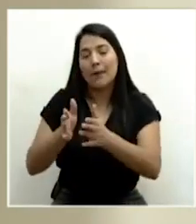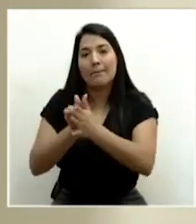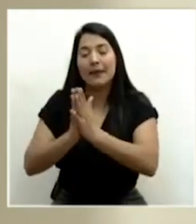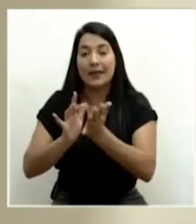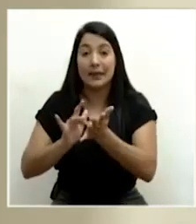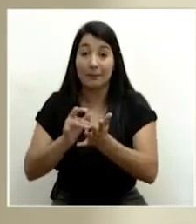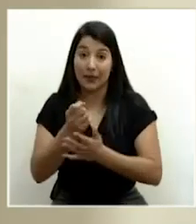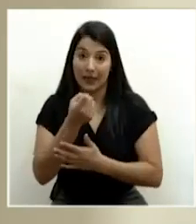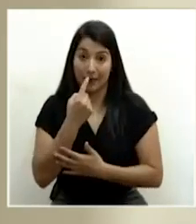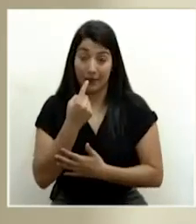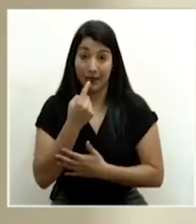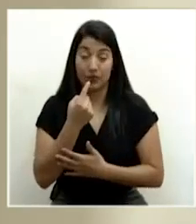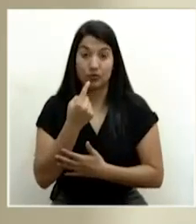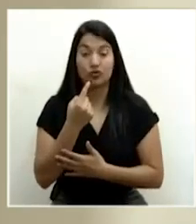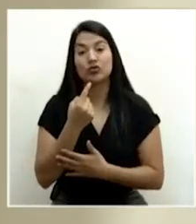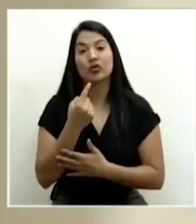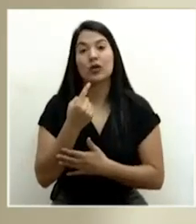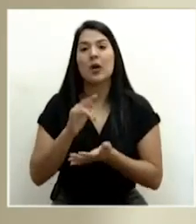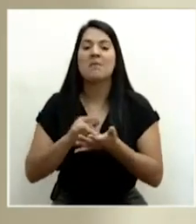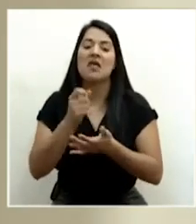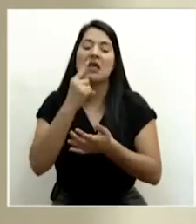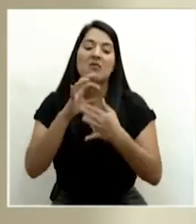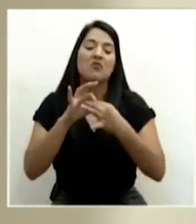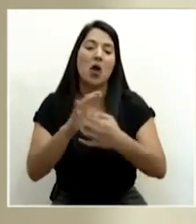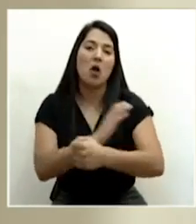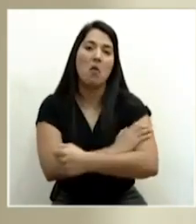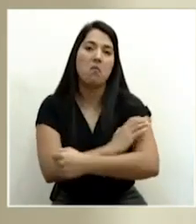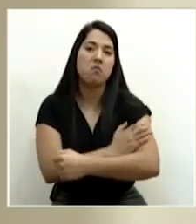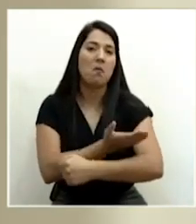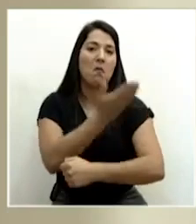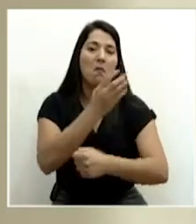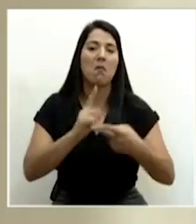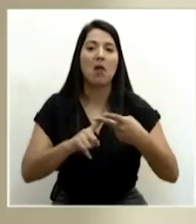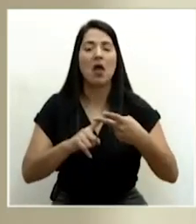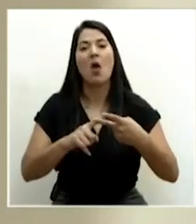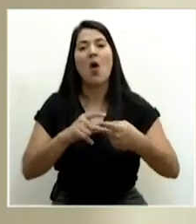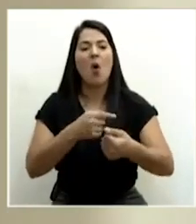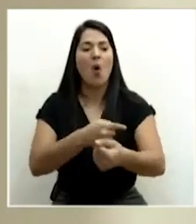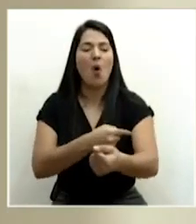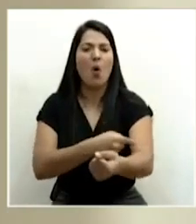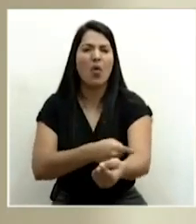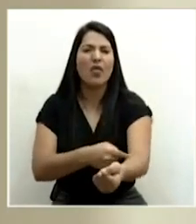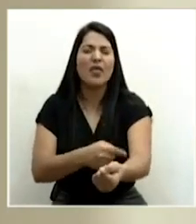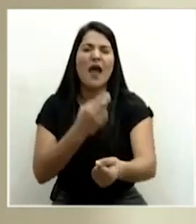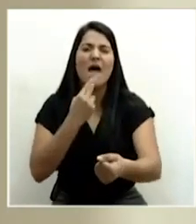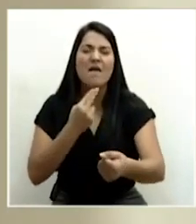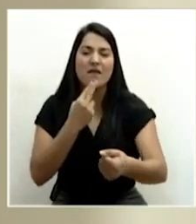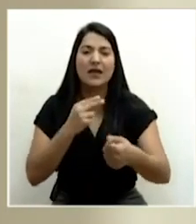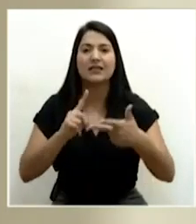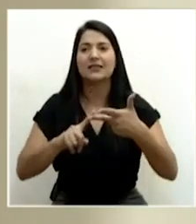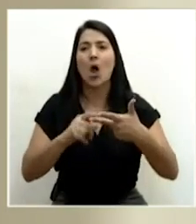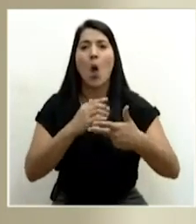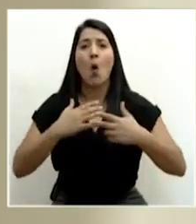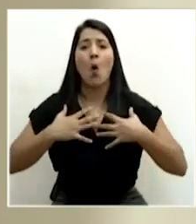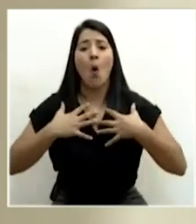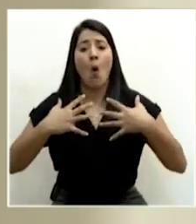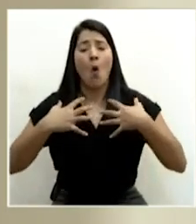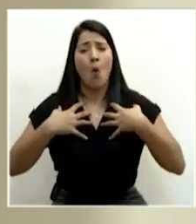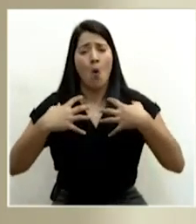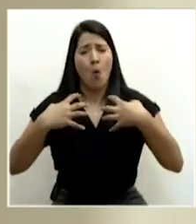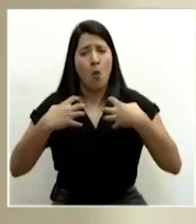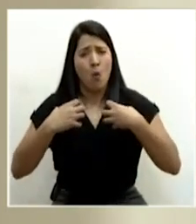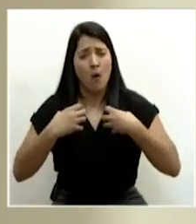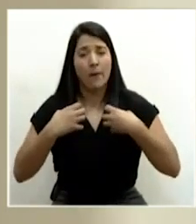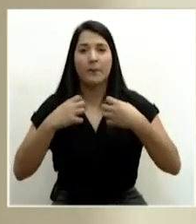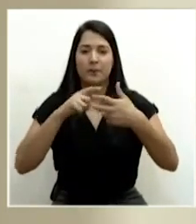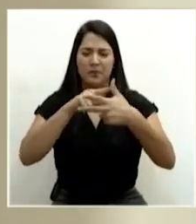Son recetas para medicamentos de hipertensión, de diabetes, de asma, toda una categoría de enfermedades